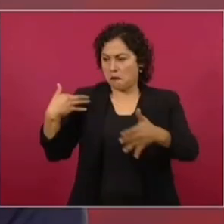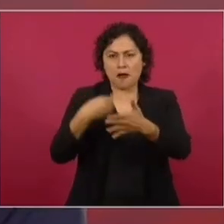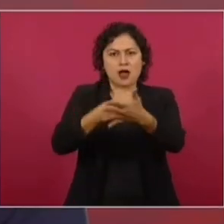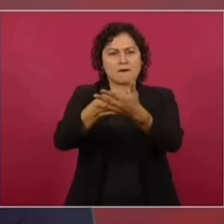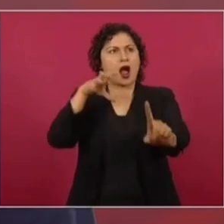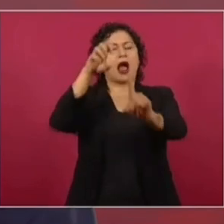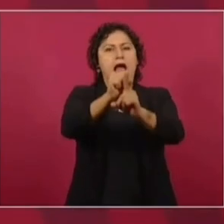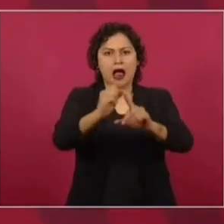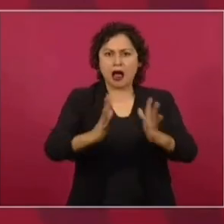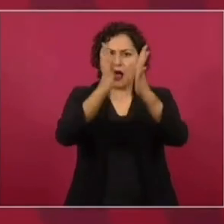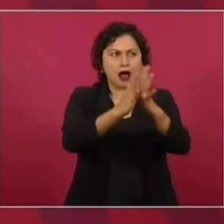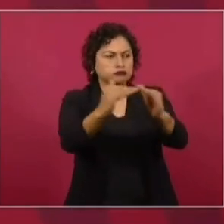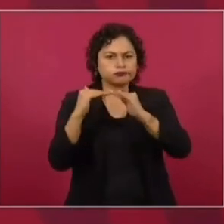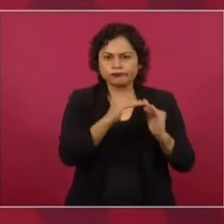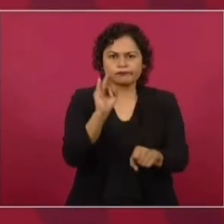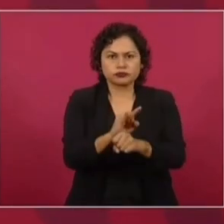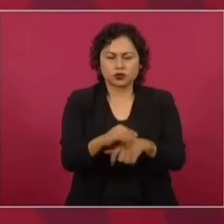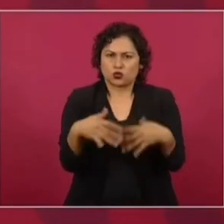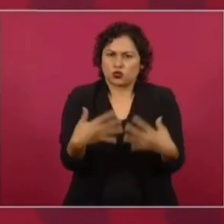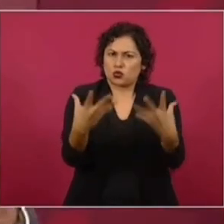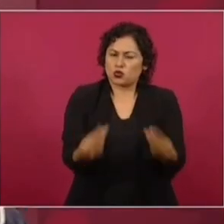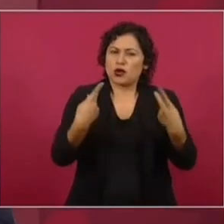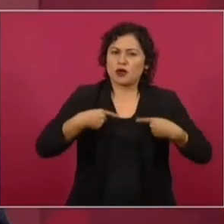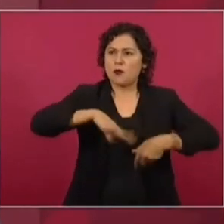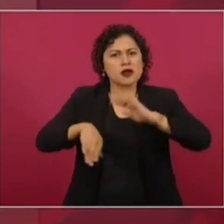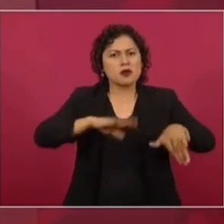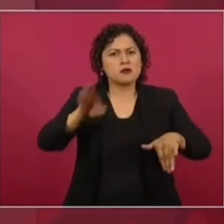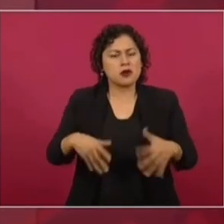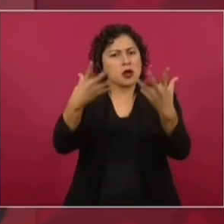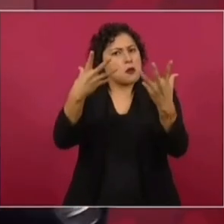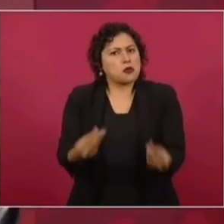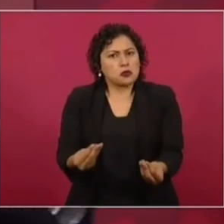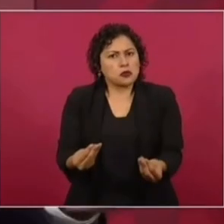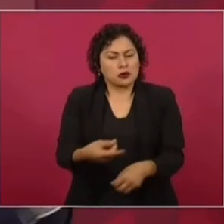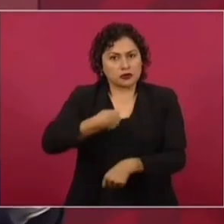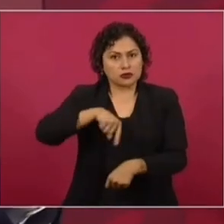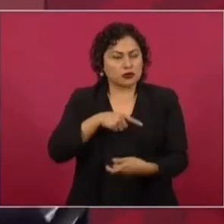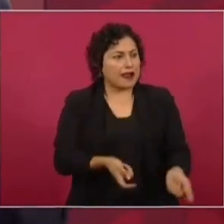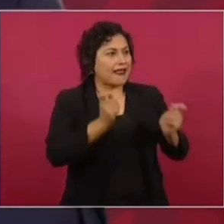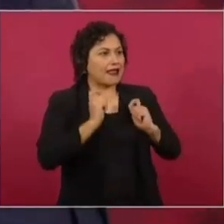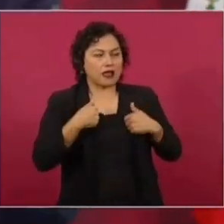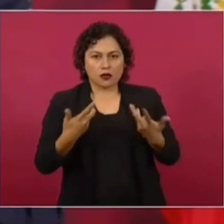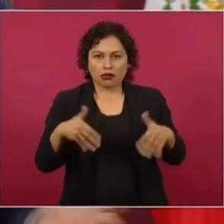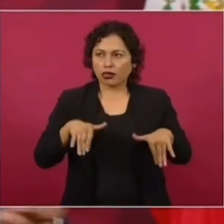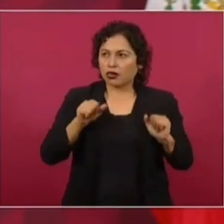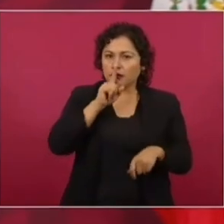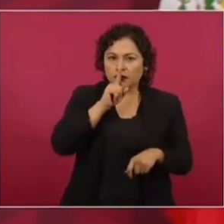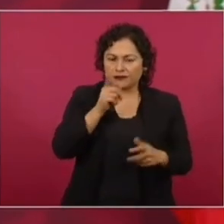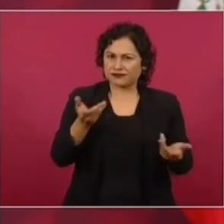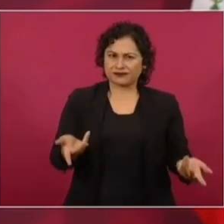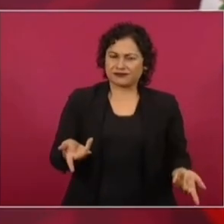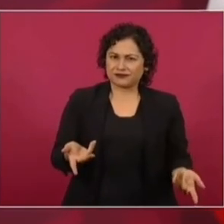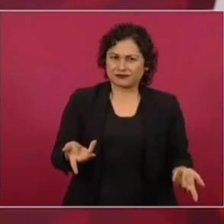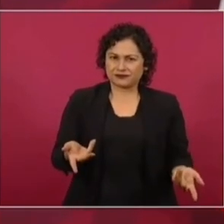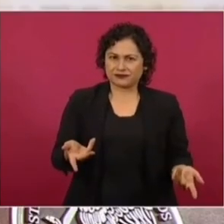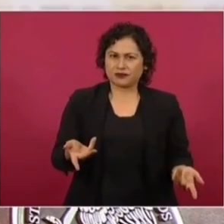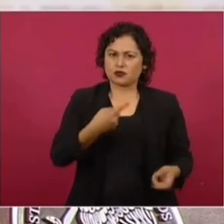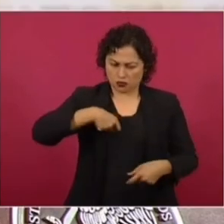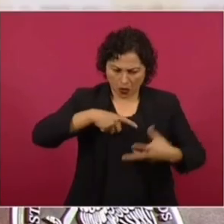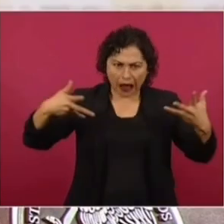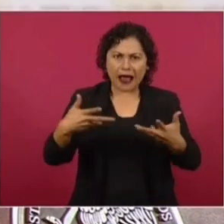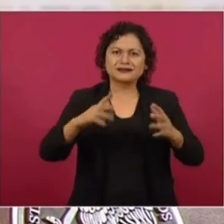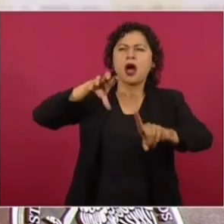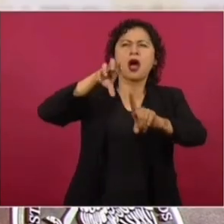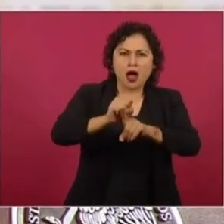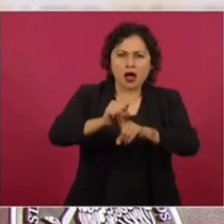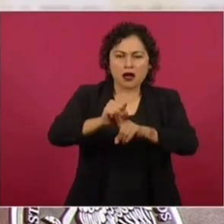democracia? ¿Cuántos asesinados por los fraudes electorales? es? ¿Qué no vamos a hacer nada para que nunca más regresemos a